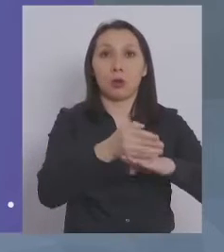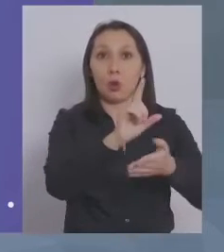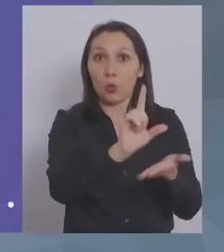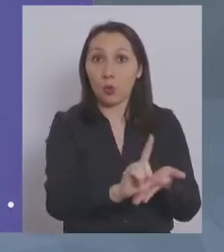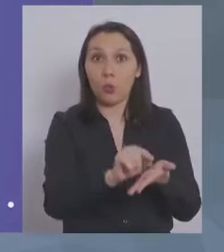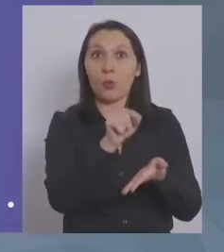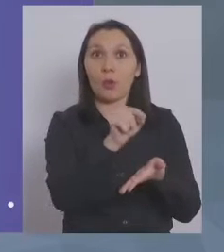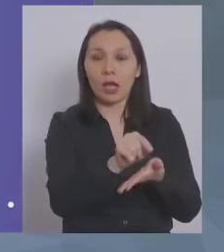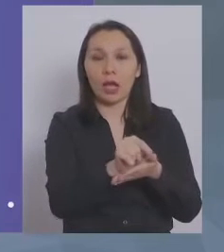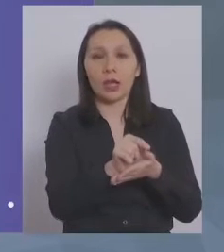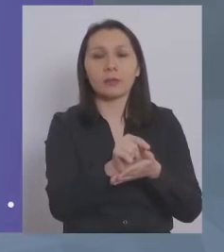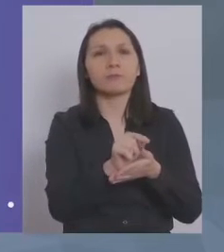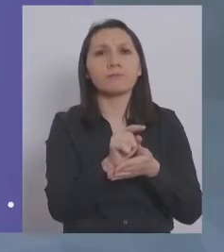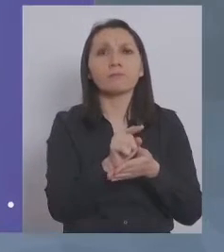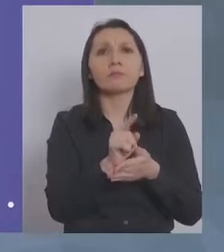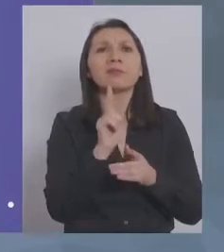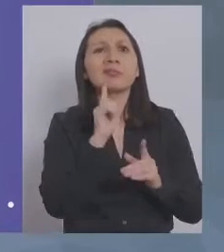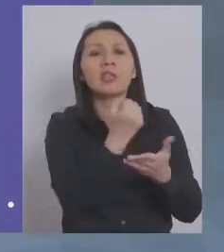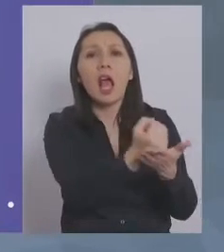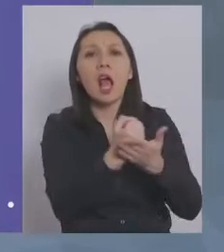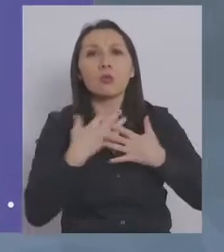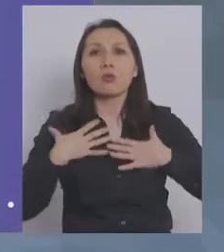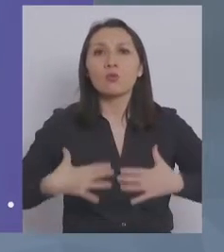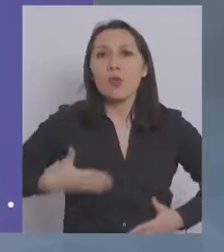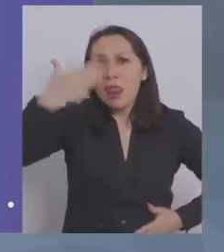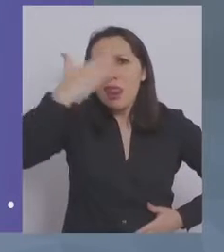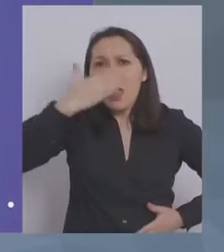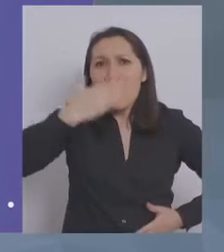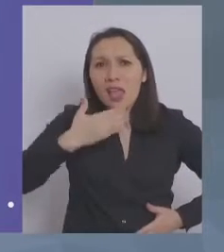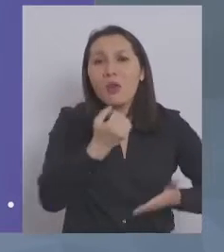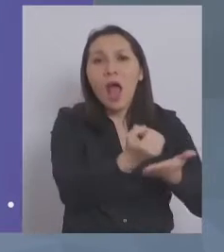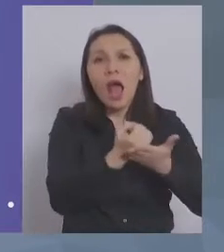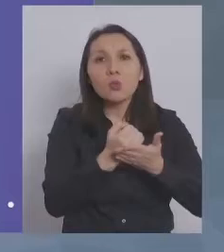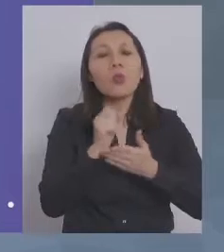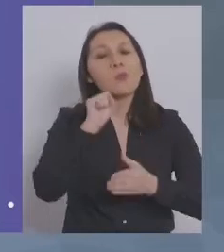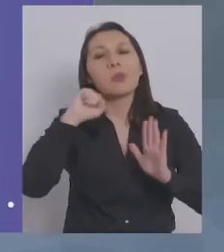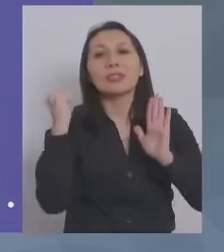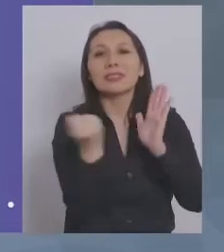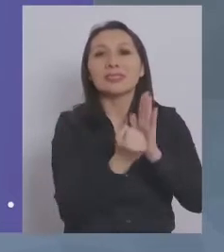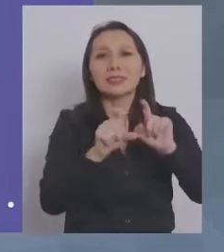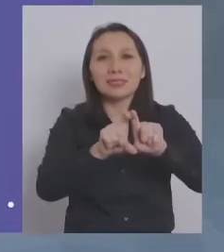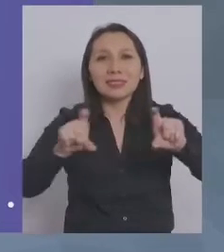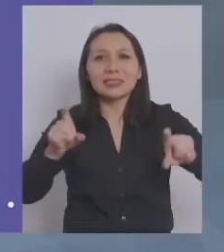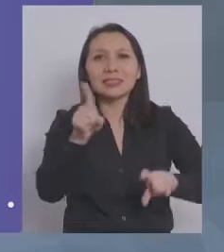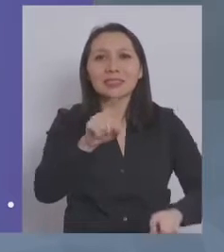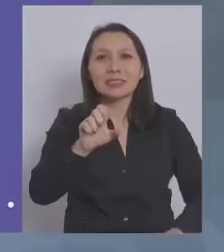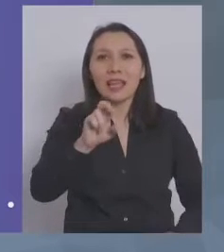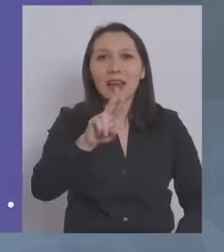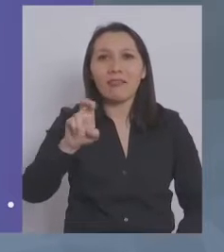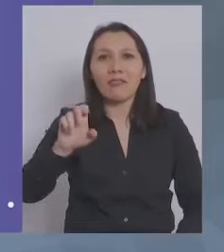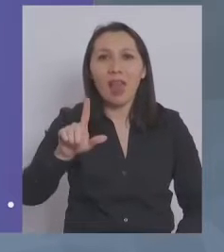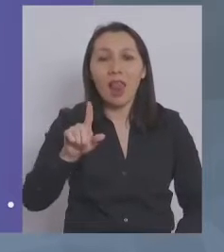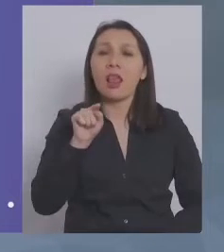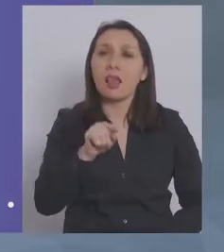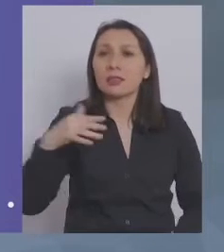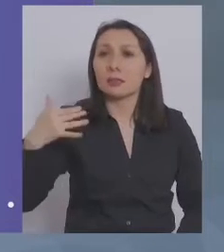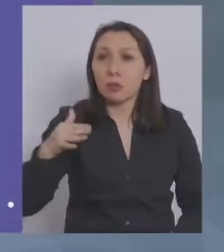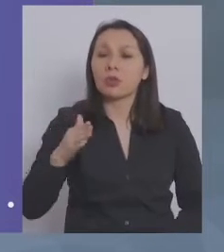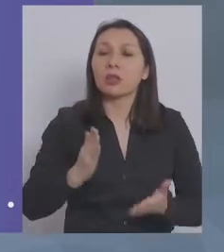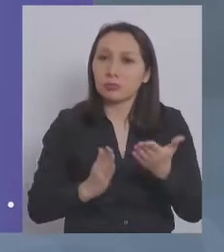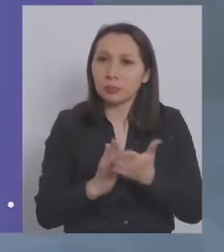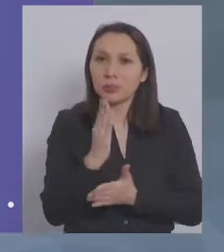votación, ubique al facilitador, pechera negra, logo del Cervel. Es muy importante establecer, hemos